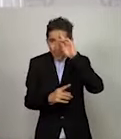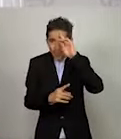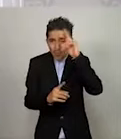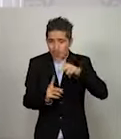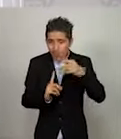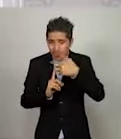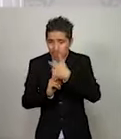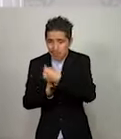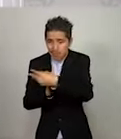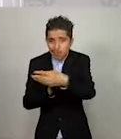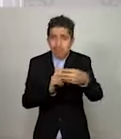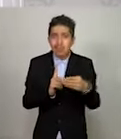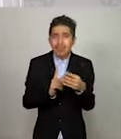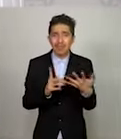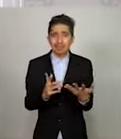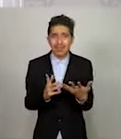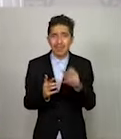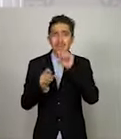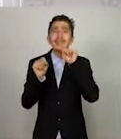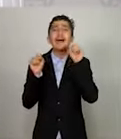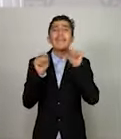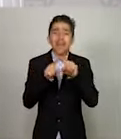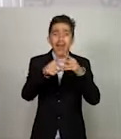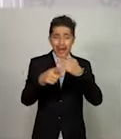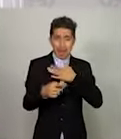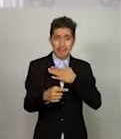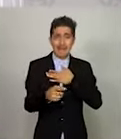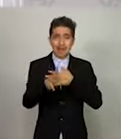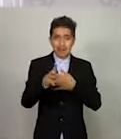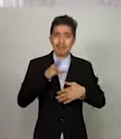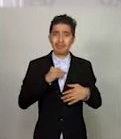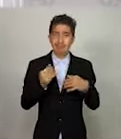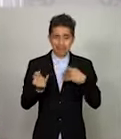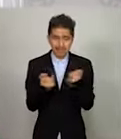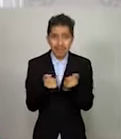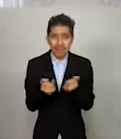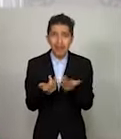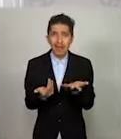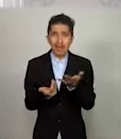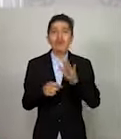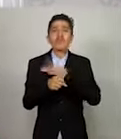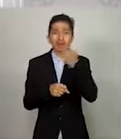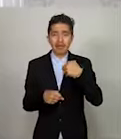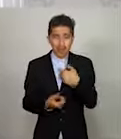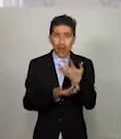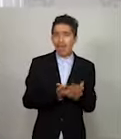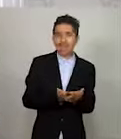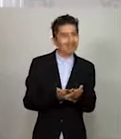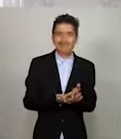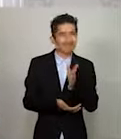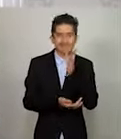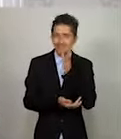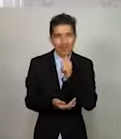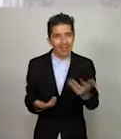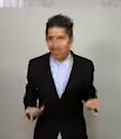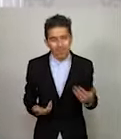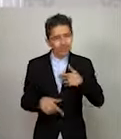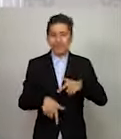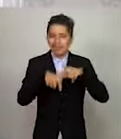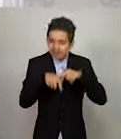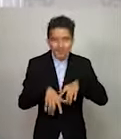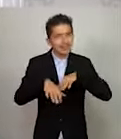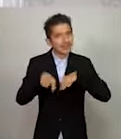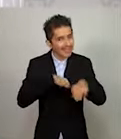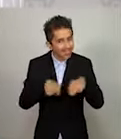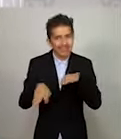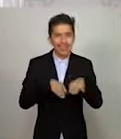queridos y también me ponen en riesgo a mí, porque yo no puedo dejar de trabajar y no